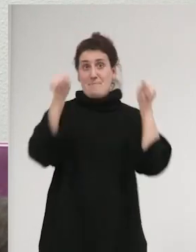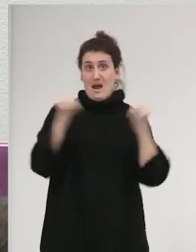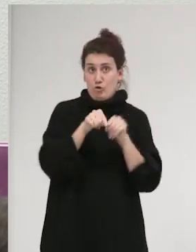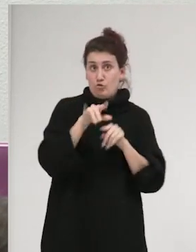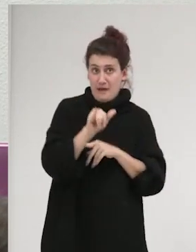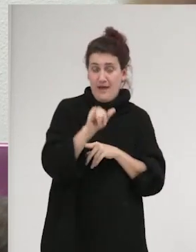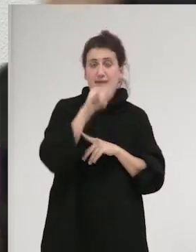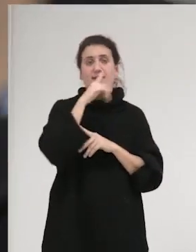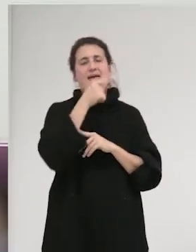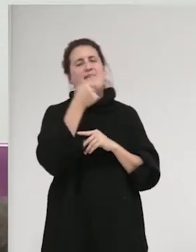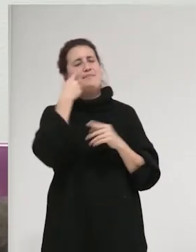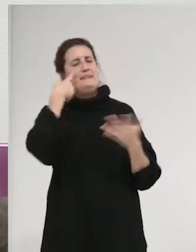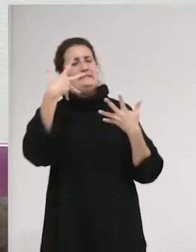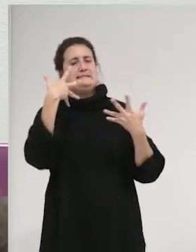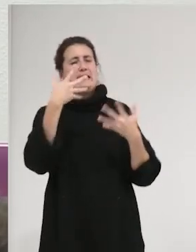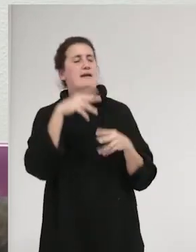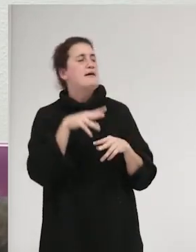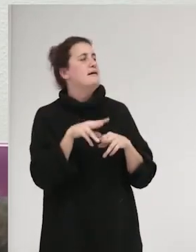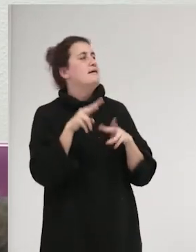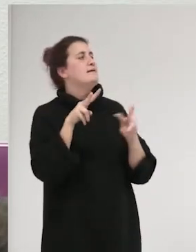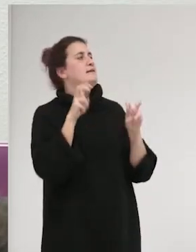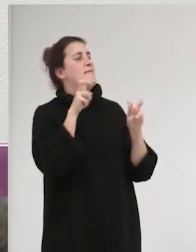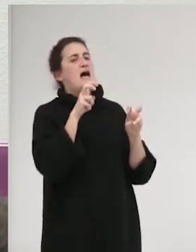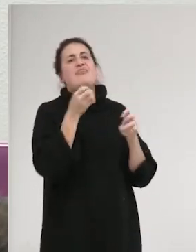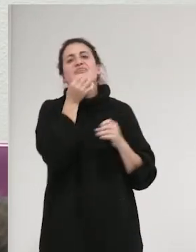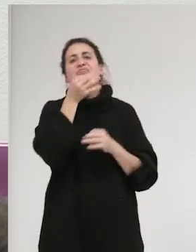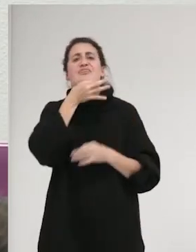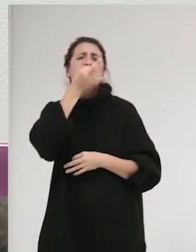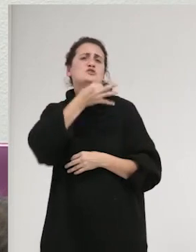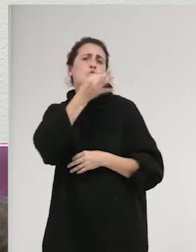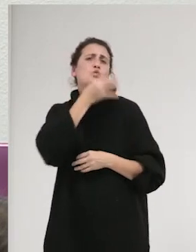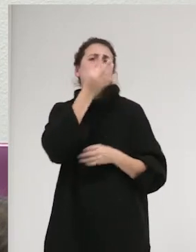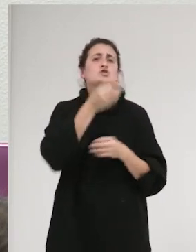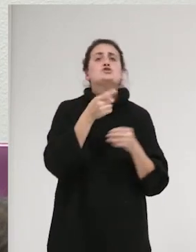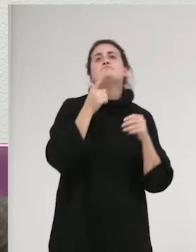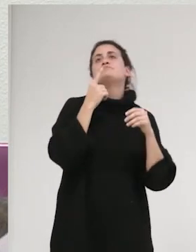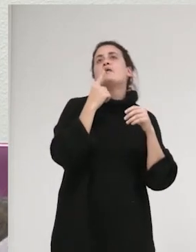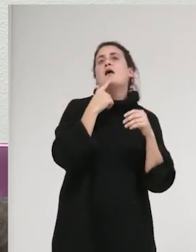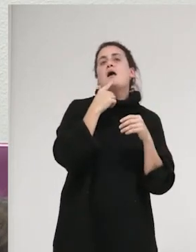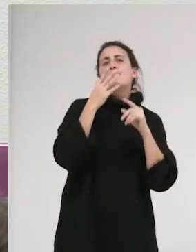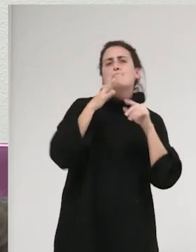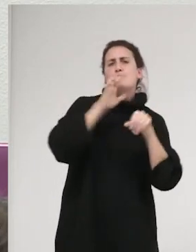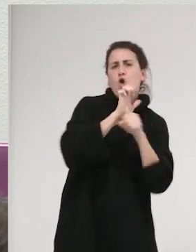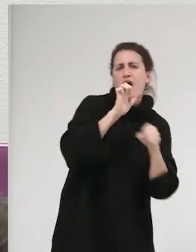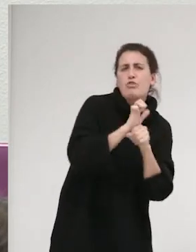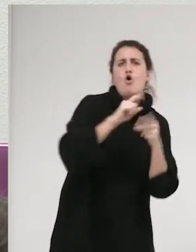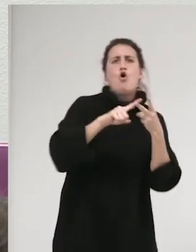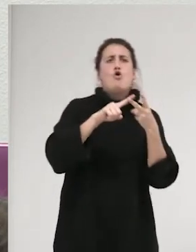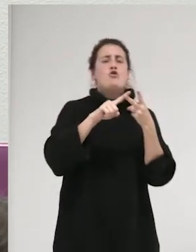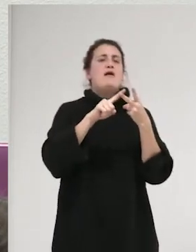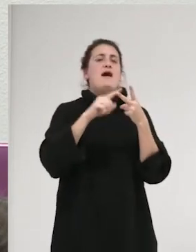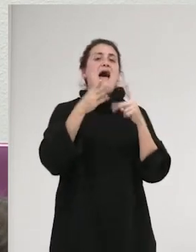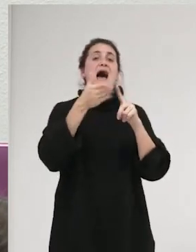cuales se destacan determinados discursos respecto a lo que es una violación, una violencia sexual, una agresión sexual.